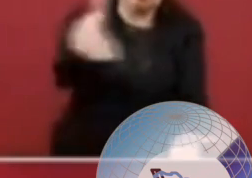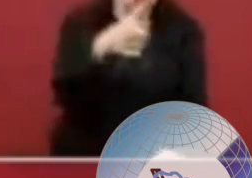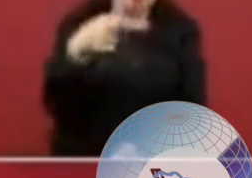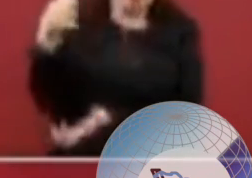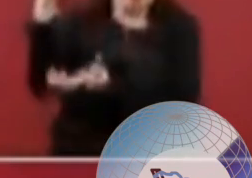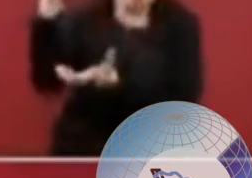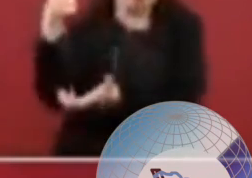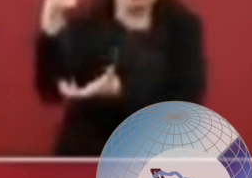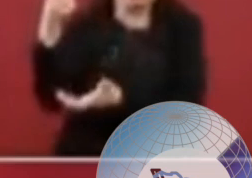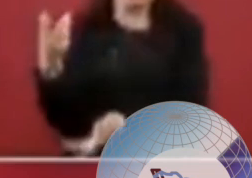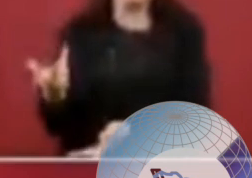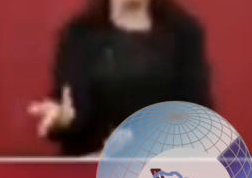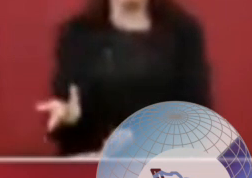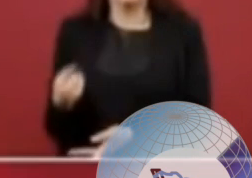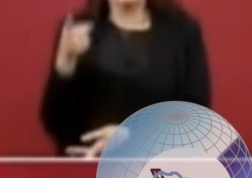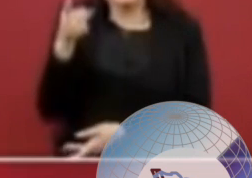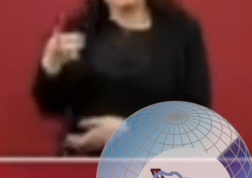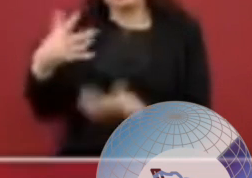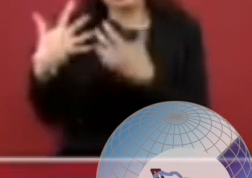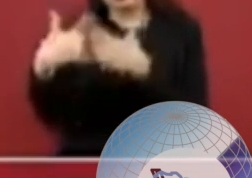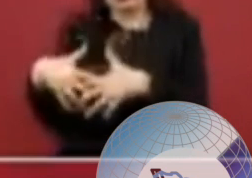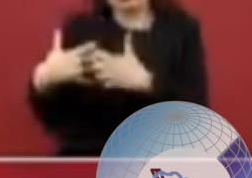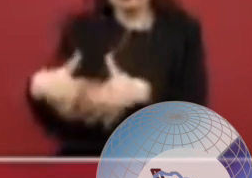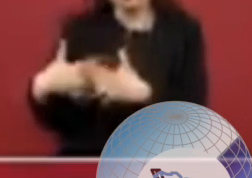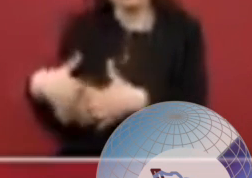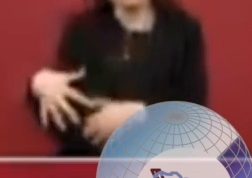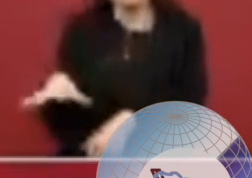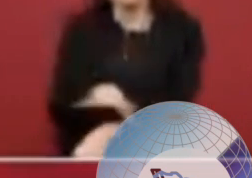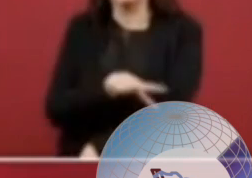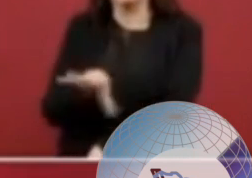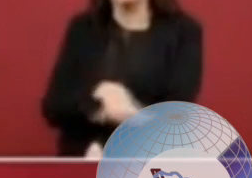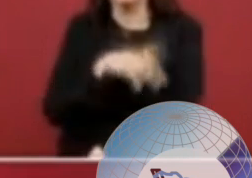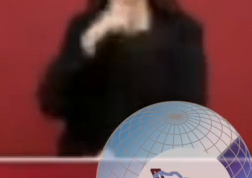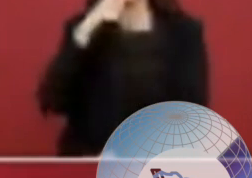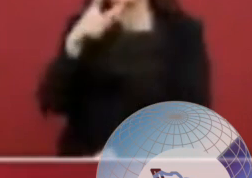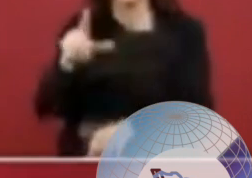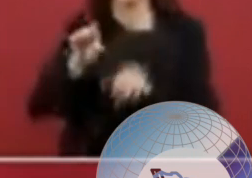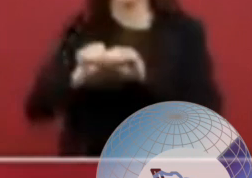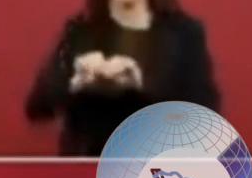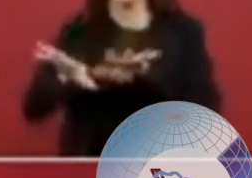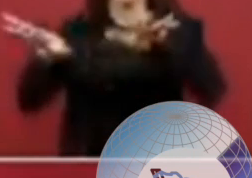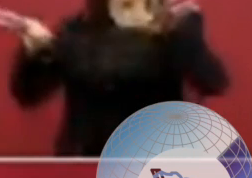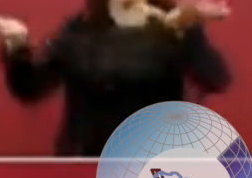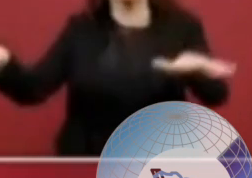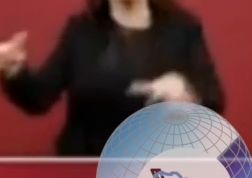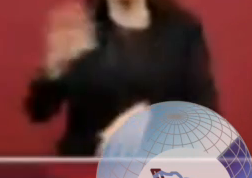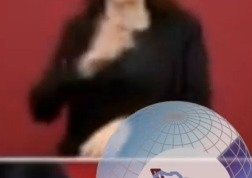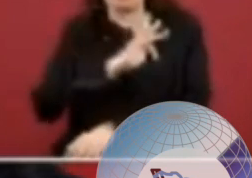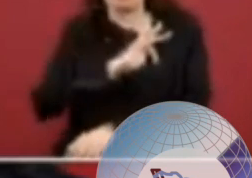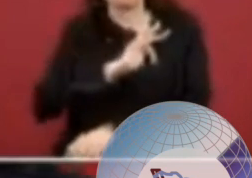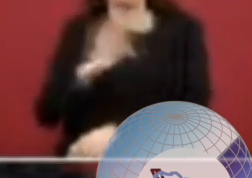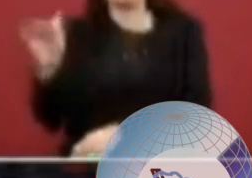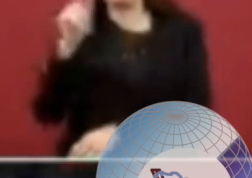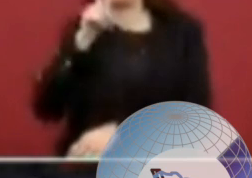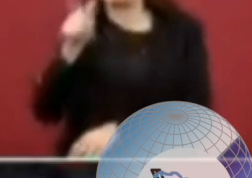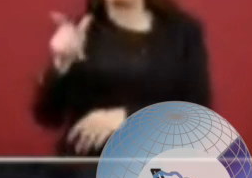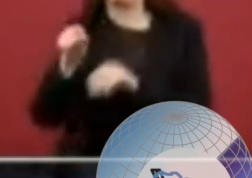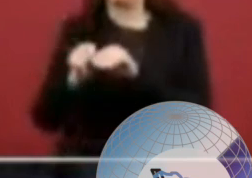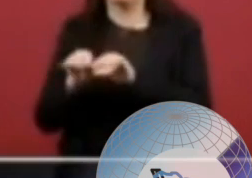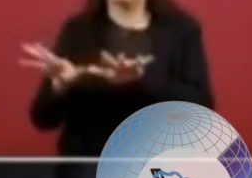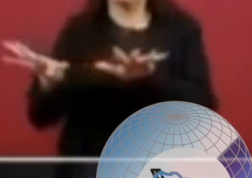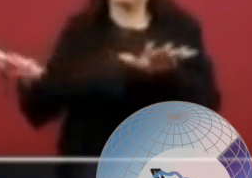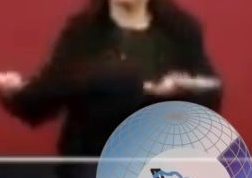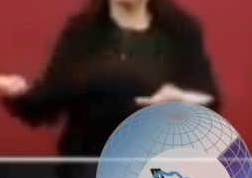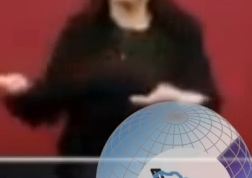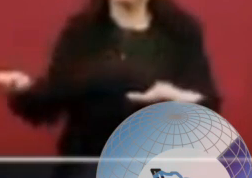con esa planta alumbramos, tendríamos capacidad para generar energía